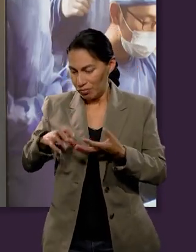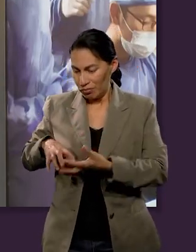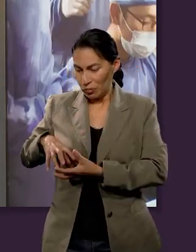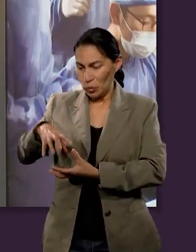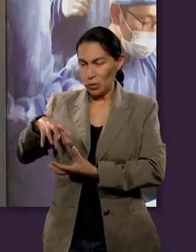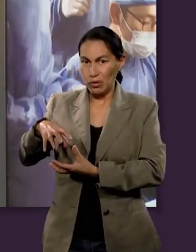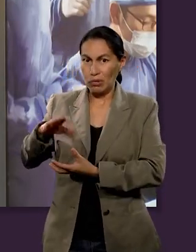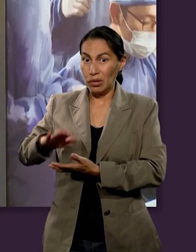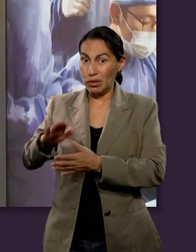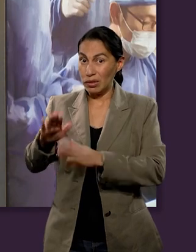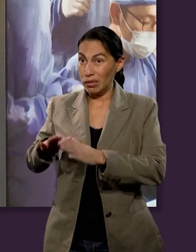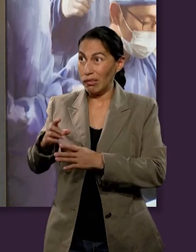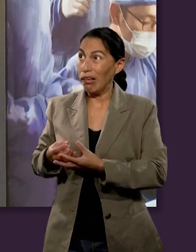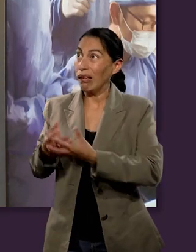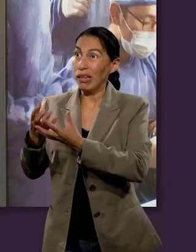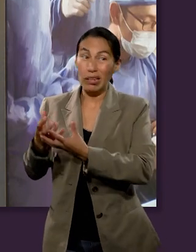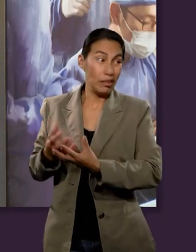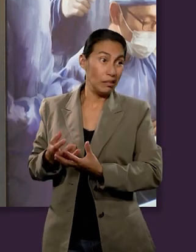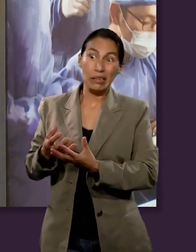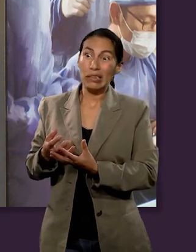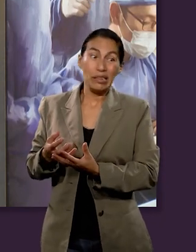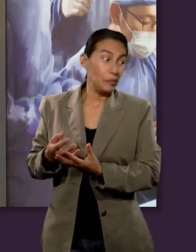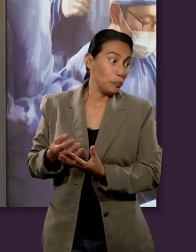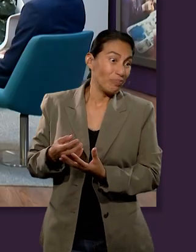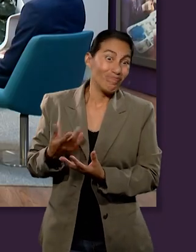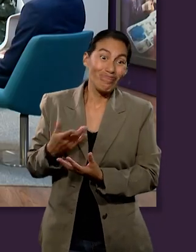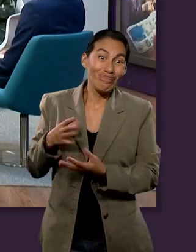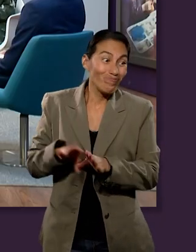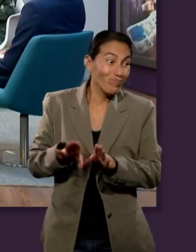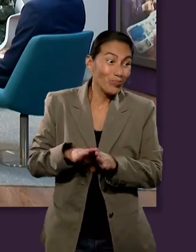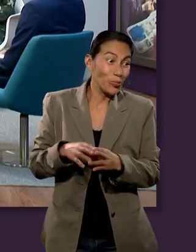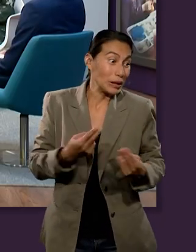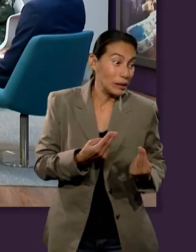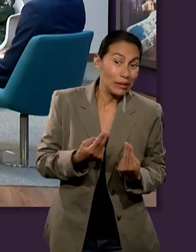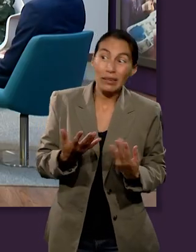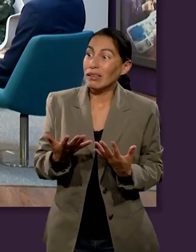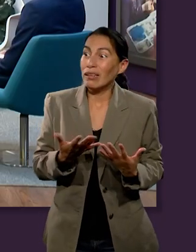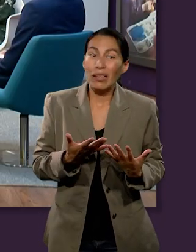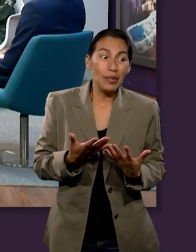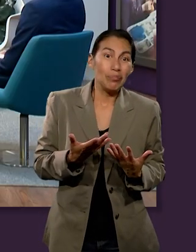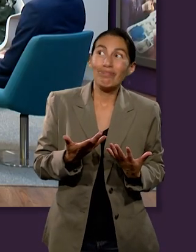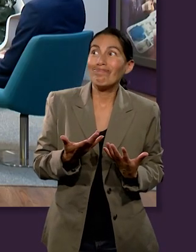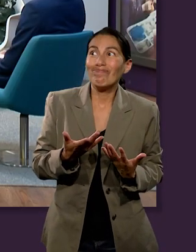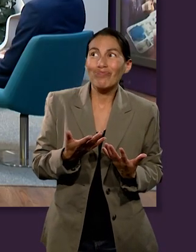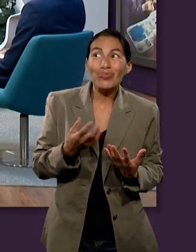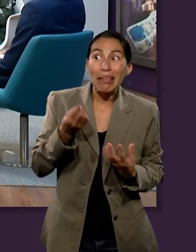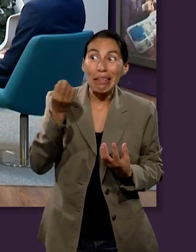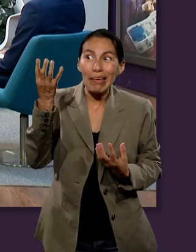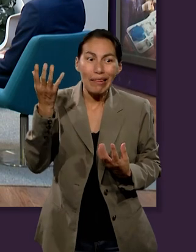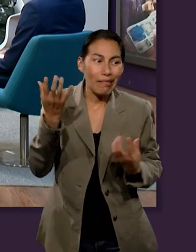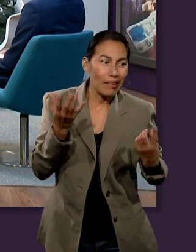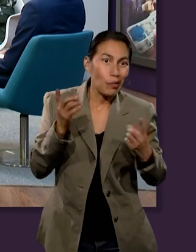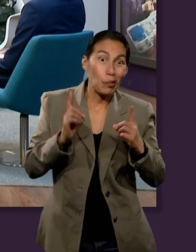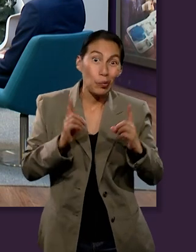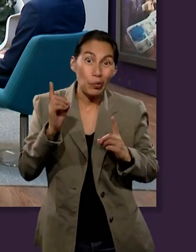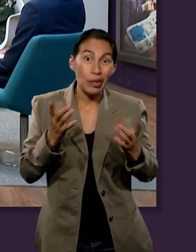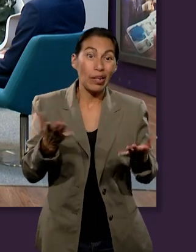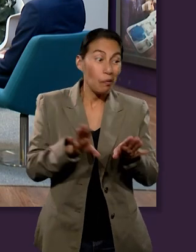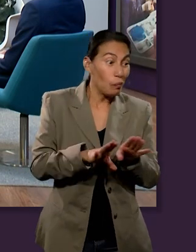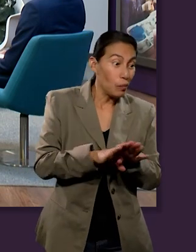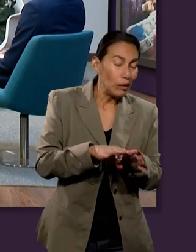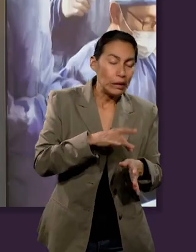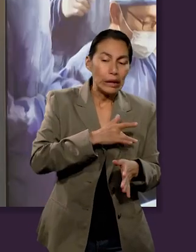duele o a veces no sabemos y a veces sí vale la pena y es que a veces veo que no realmente o que no sé,